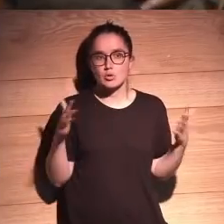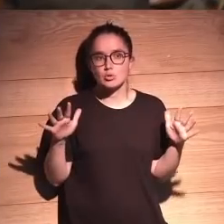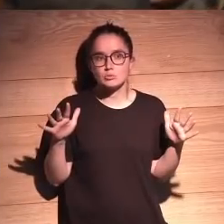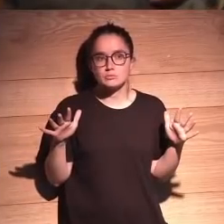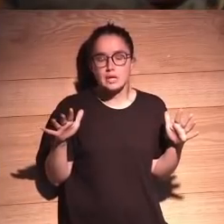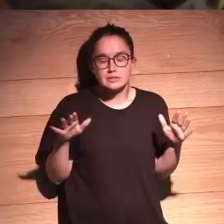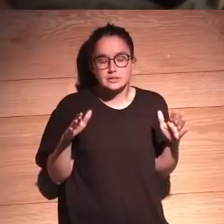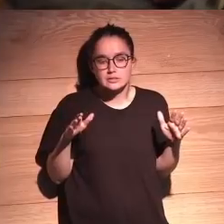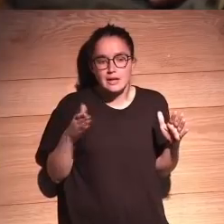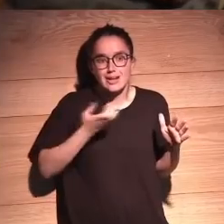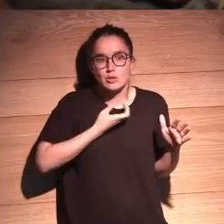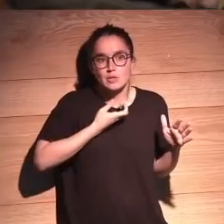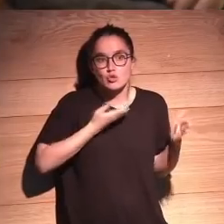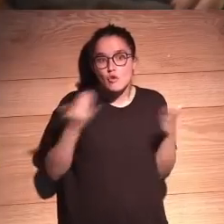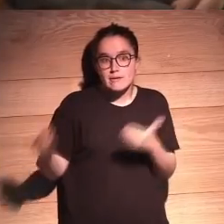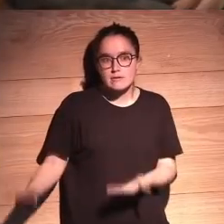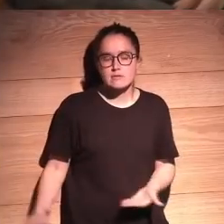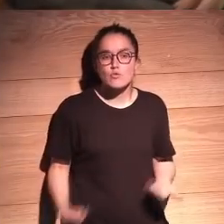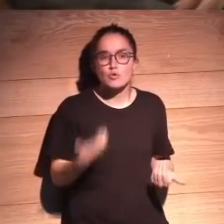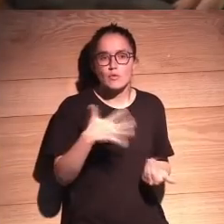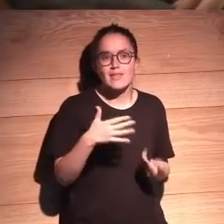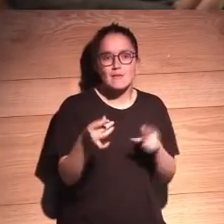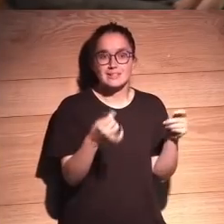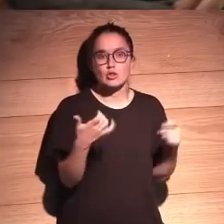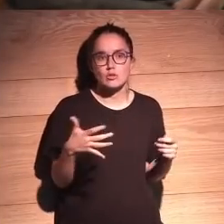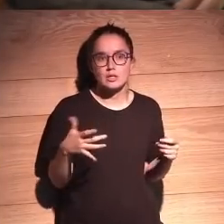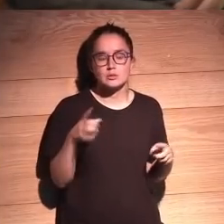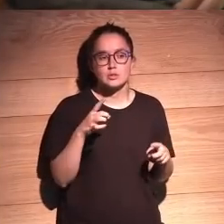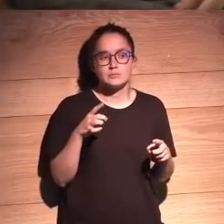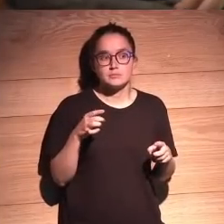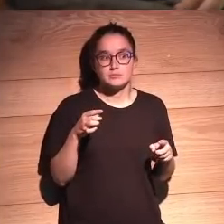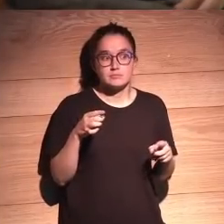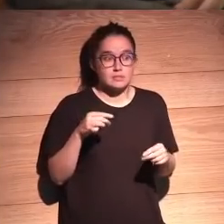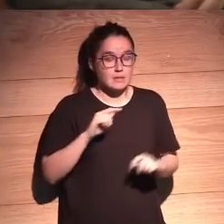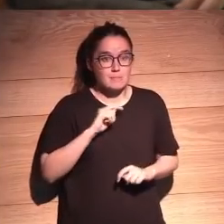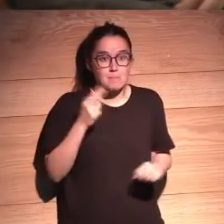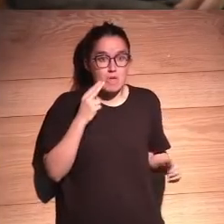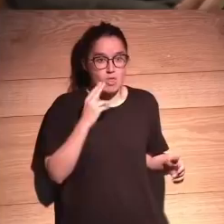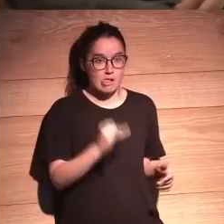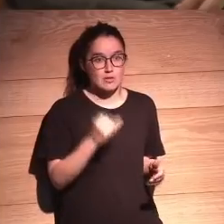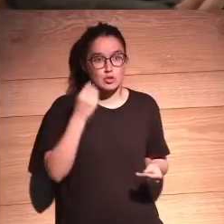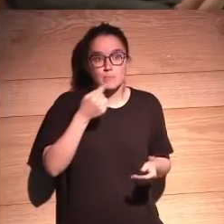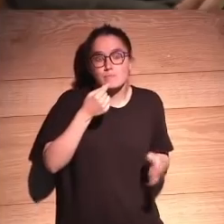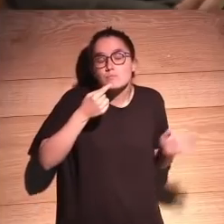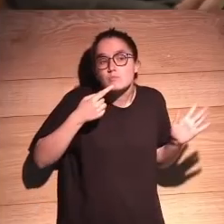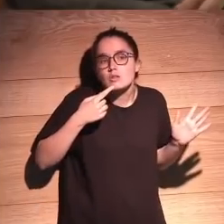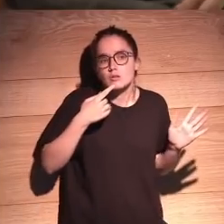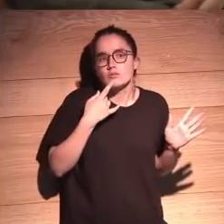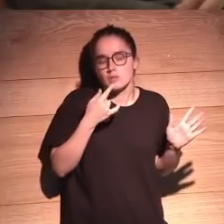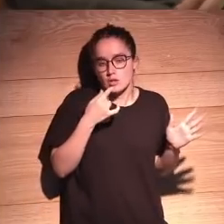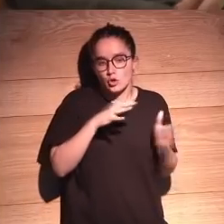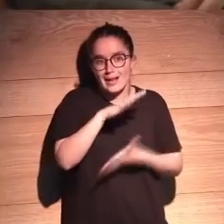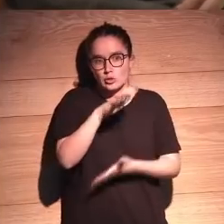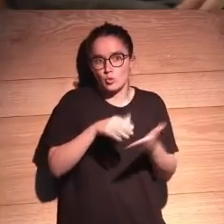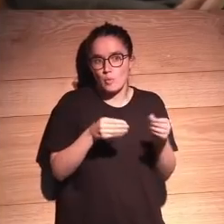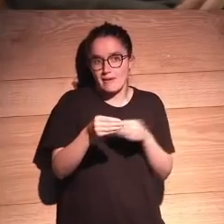mucho más desagregado no aparecen por ningún el problema es que nos da miedo bueno yo digo solamente corroborando que el